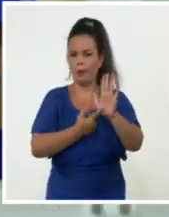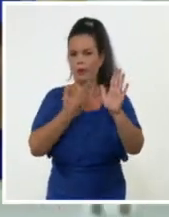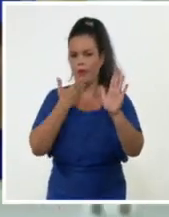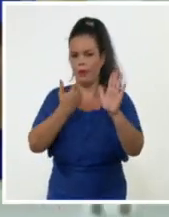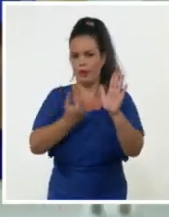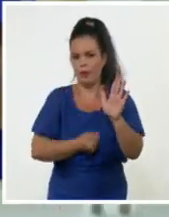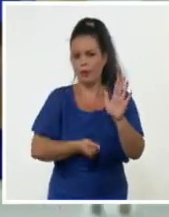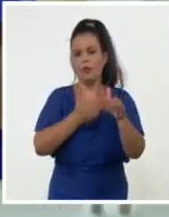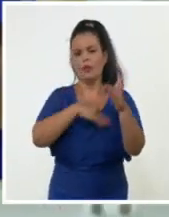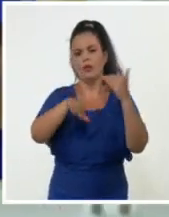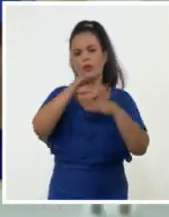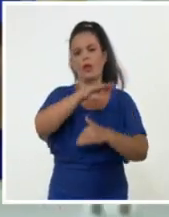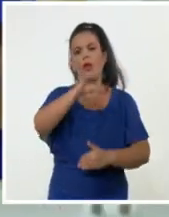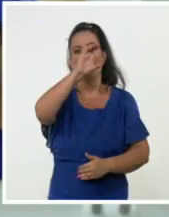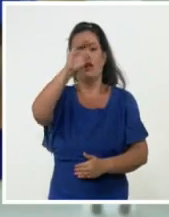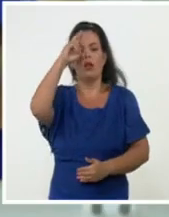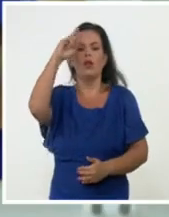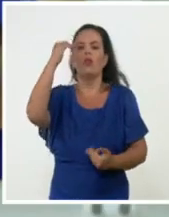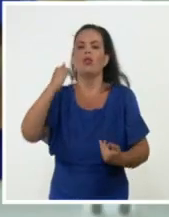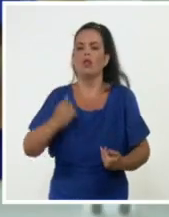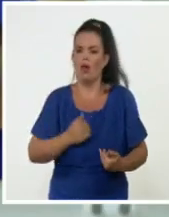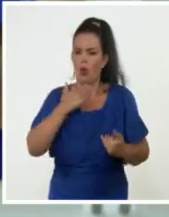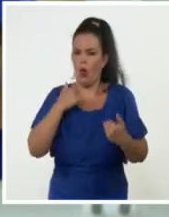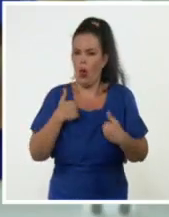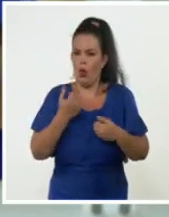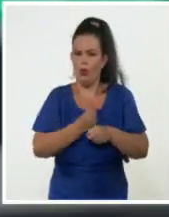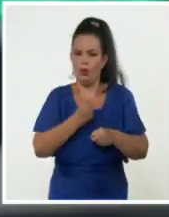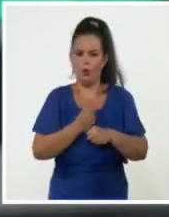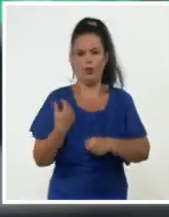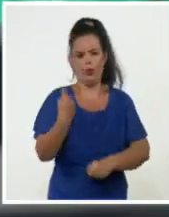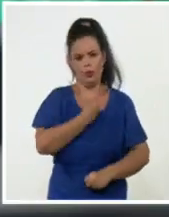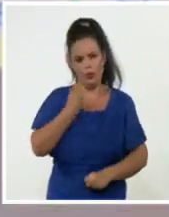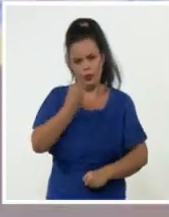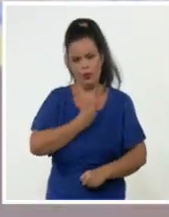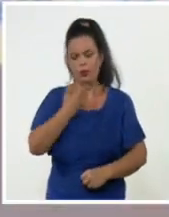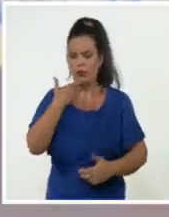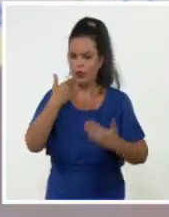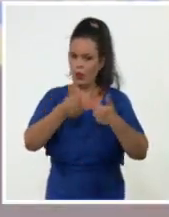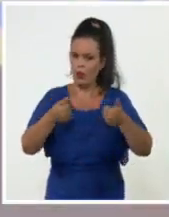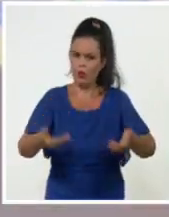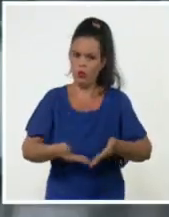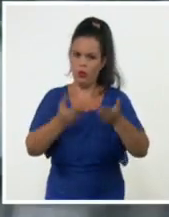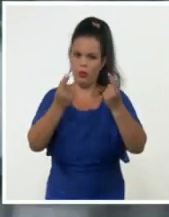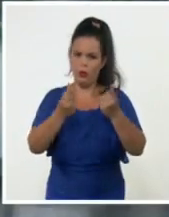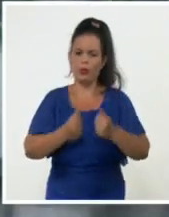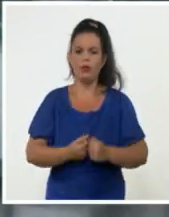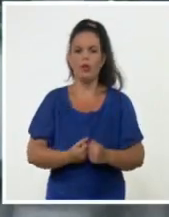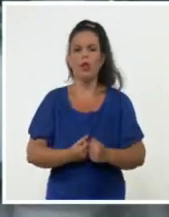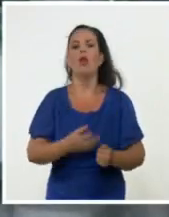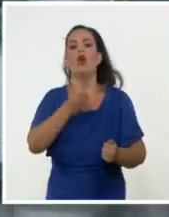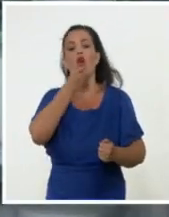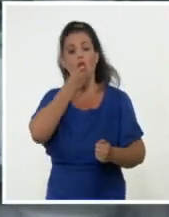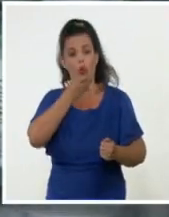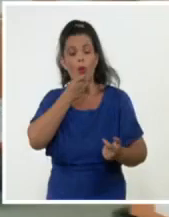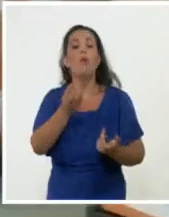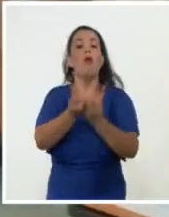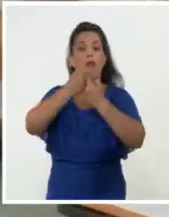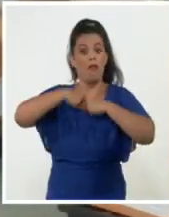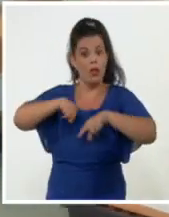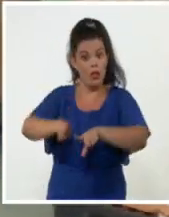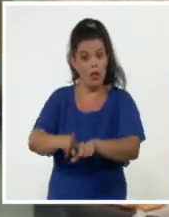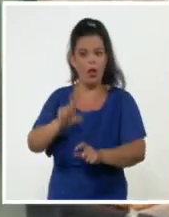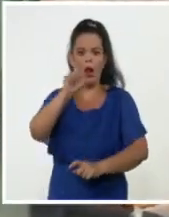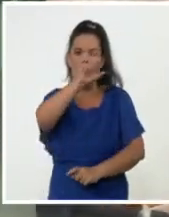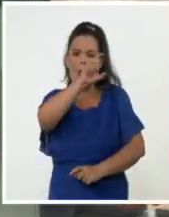salud y que pudiera también constituir un reglón exportable para nuestro país. Podremos también exportar esas vacunas y además